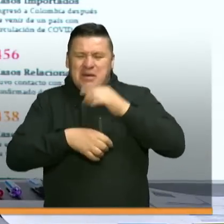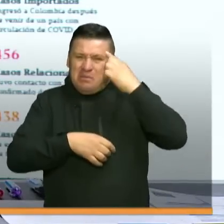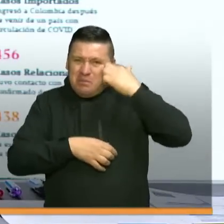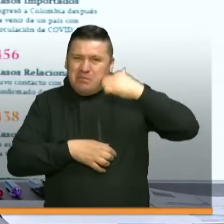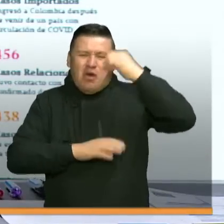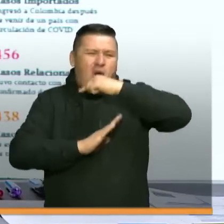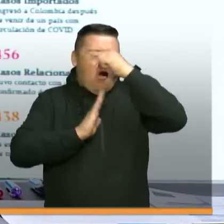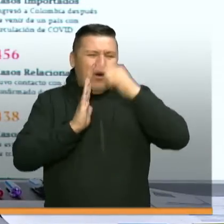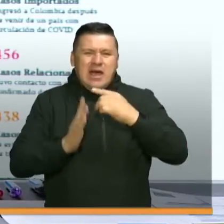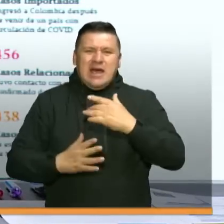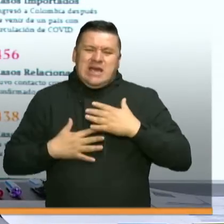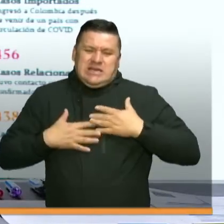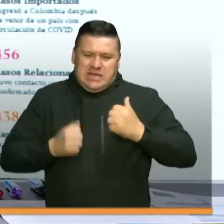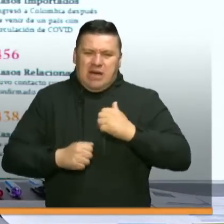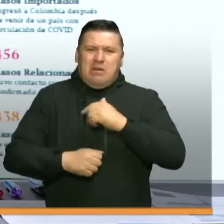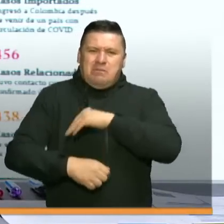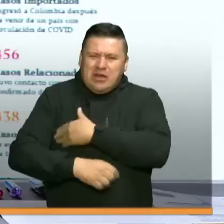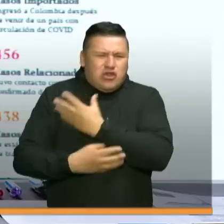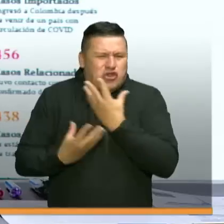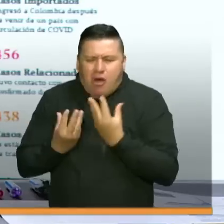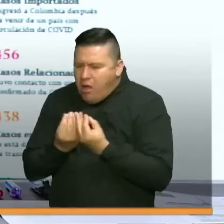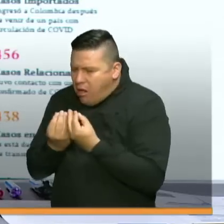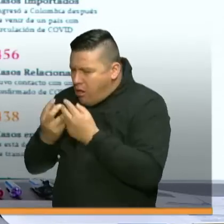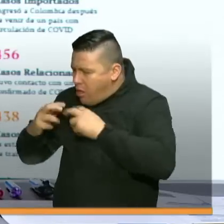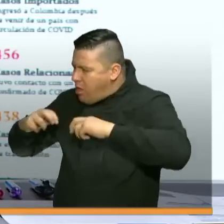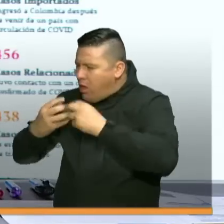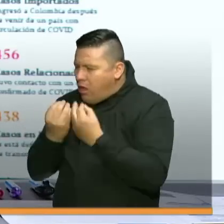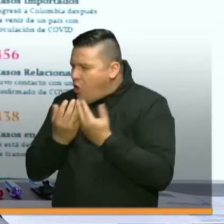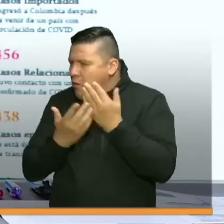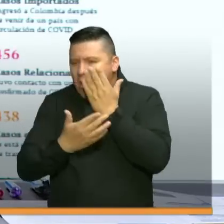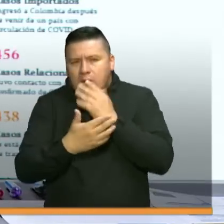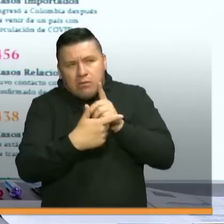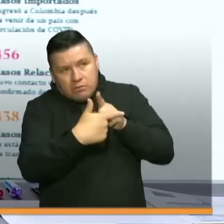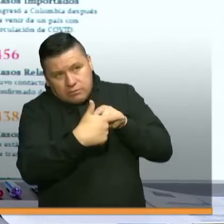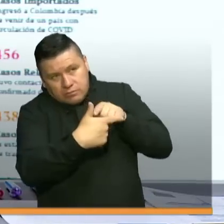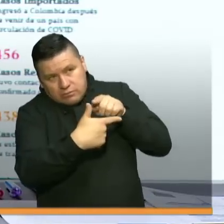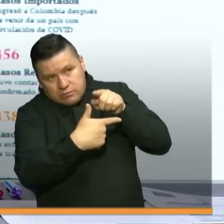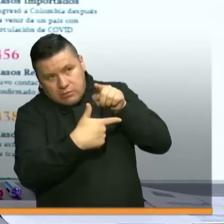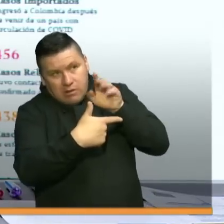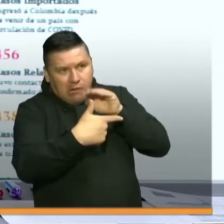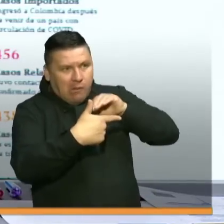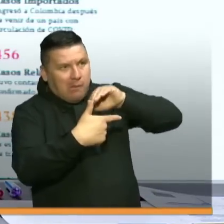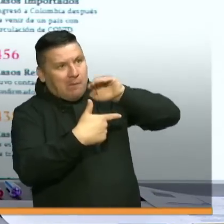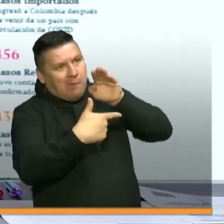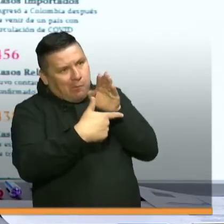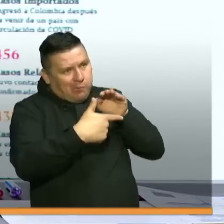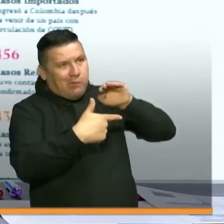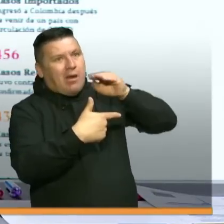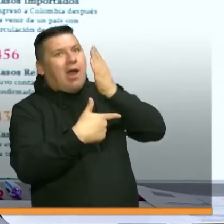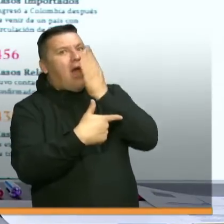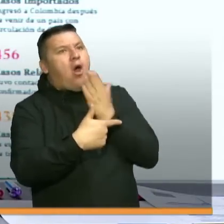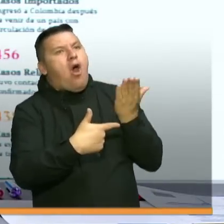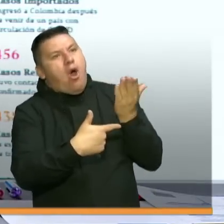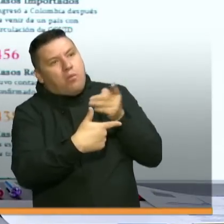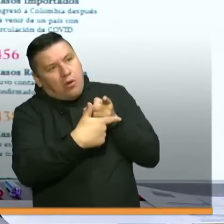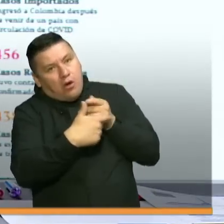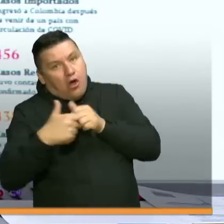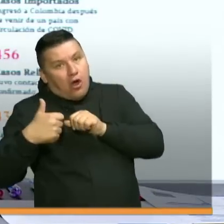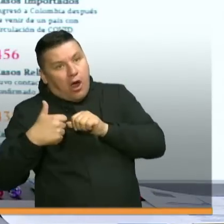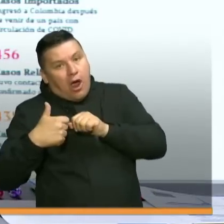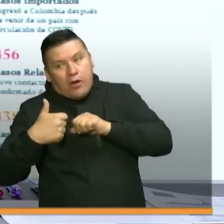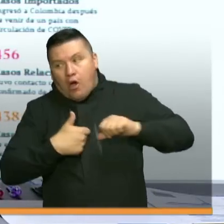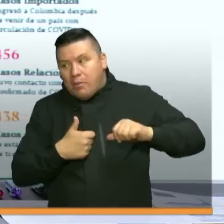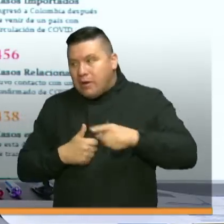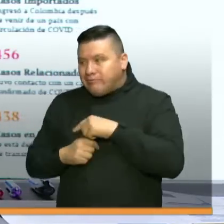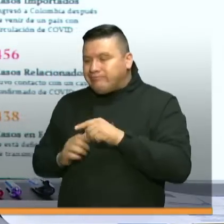médicos, los equipos de salud pública, cómo se está comportando la curva epidemiológica en nuestro país y a partir de ahí tomaremos